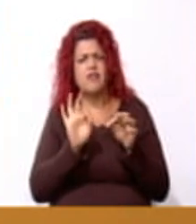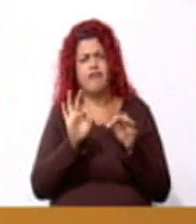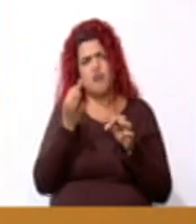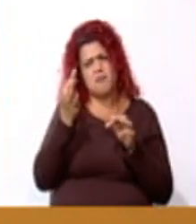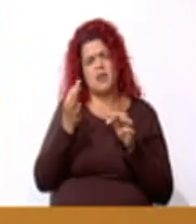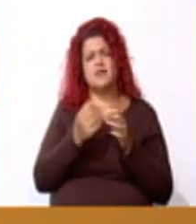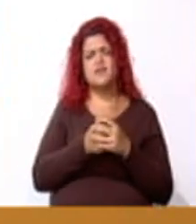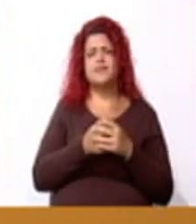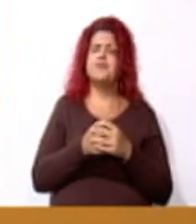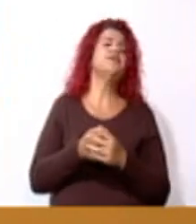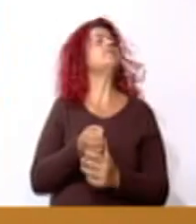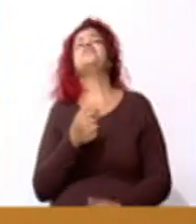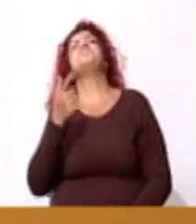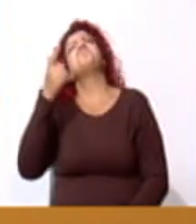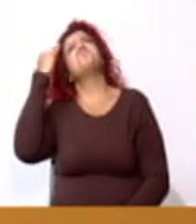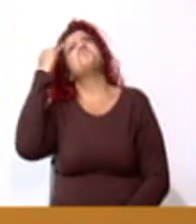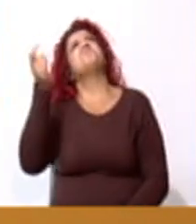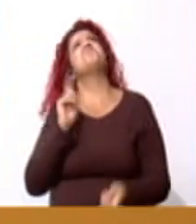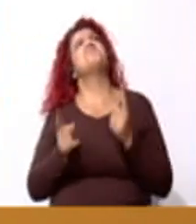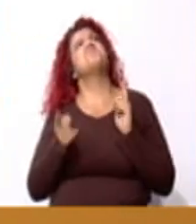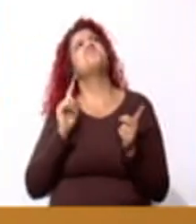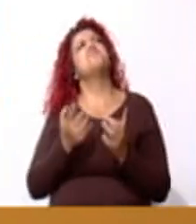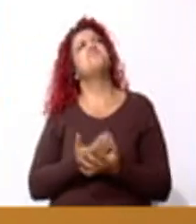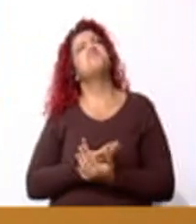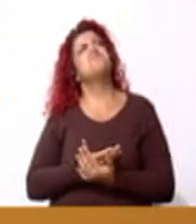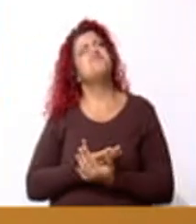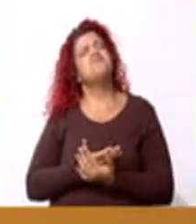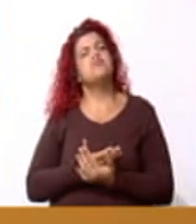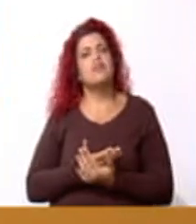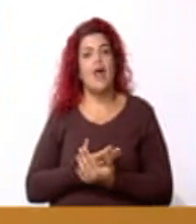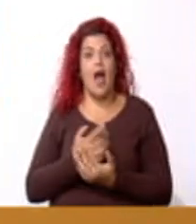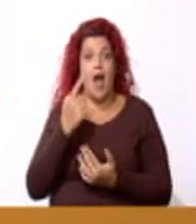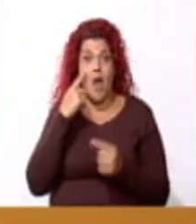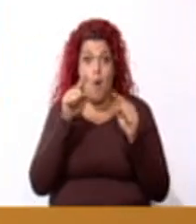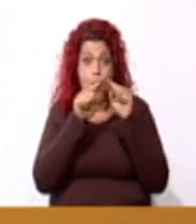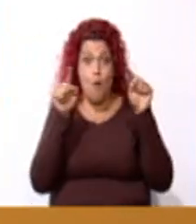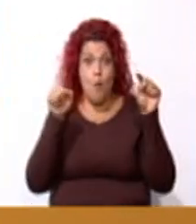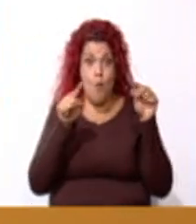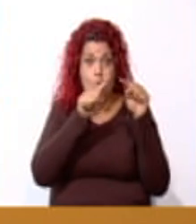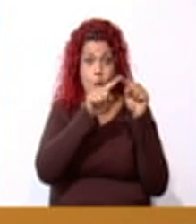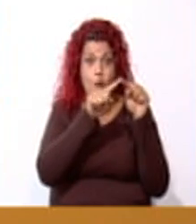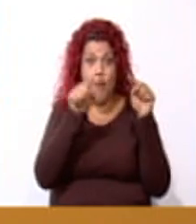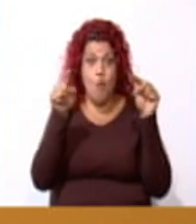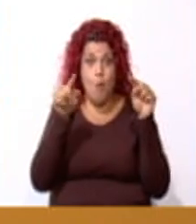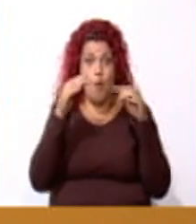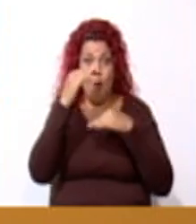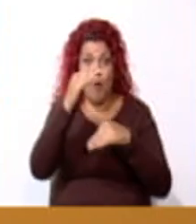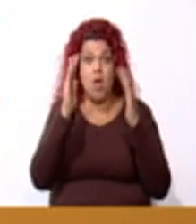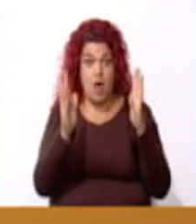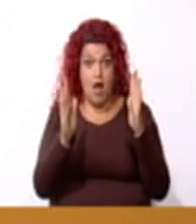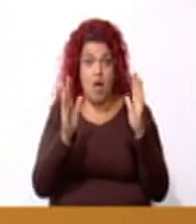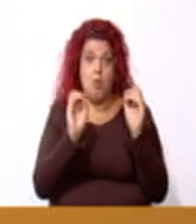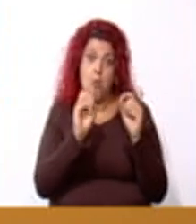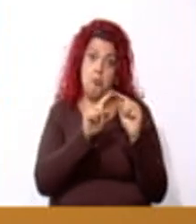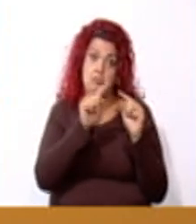¿Qué se les ocurre? Muy bien. Un cuadrado, sí. Un triángulo, puede ser.